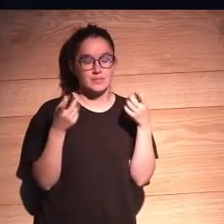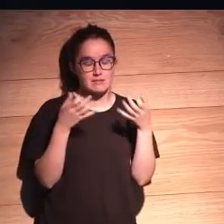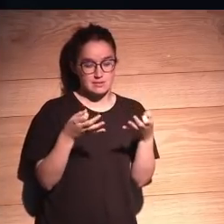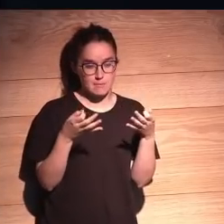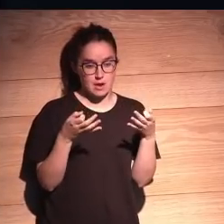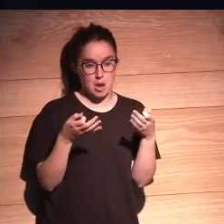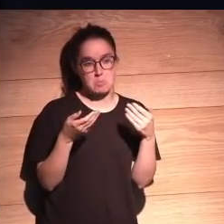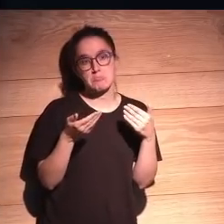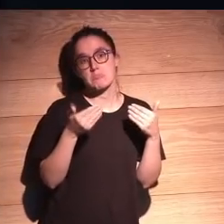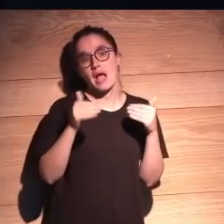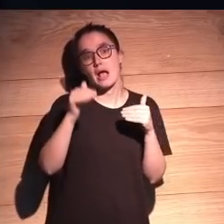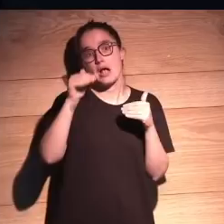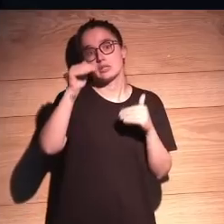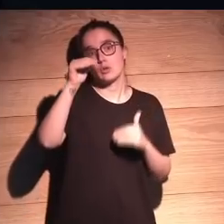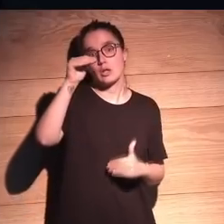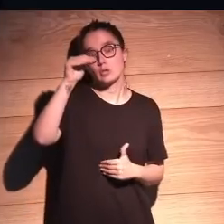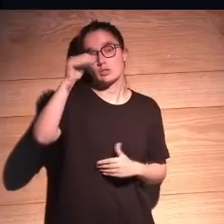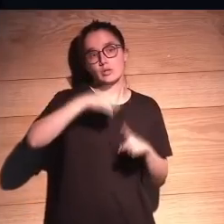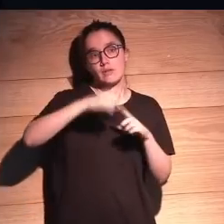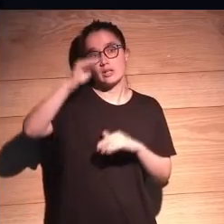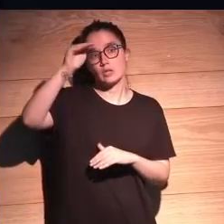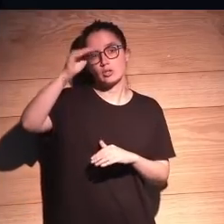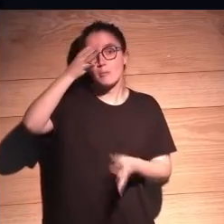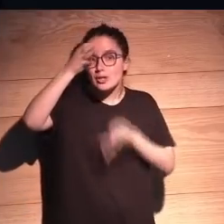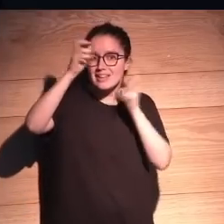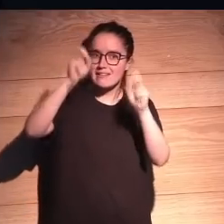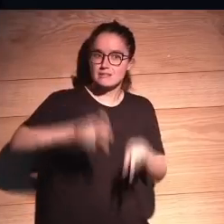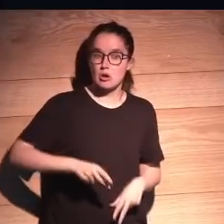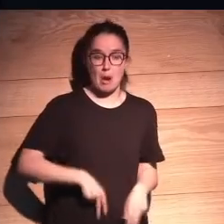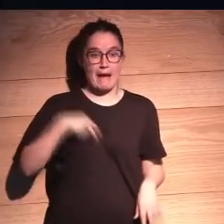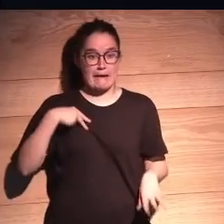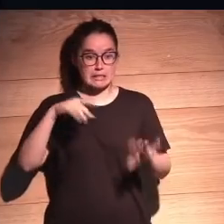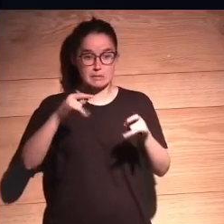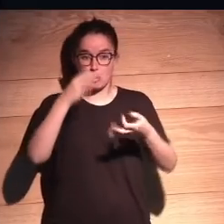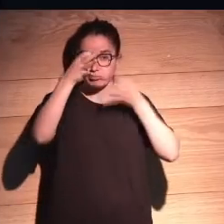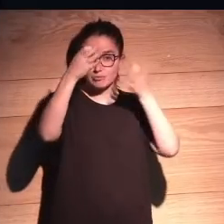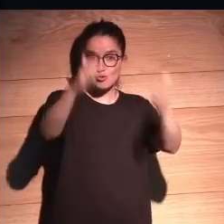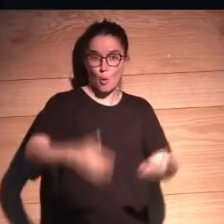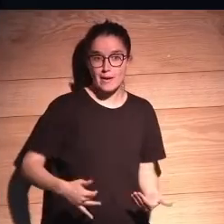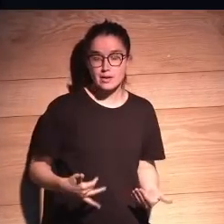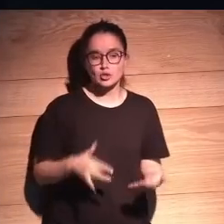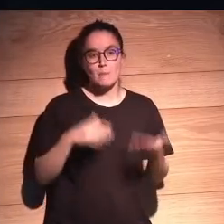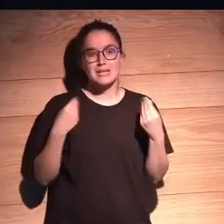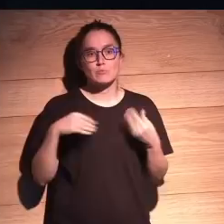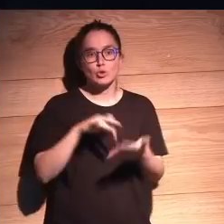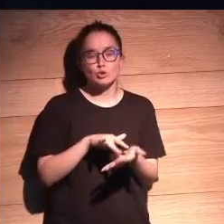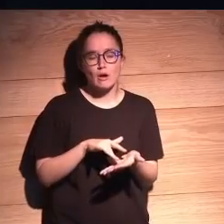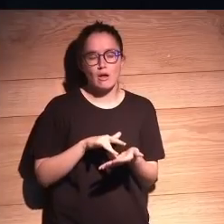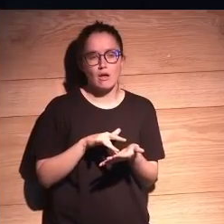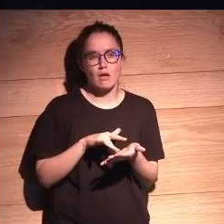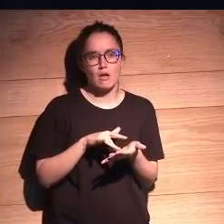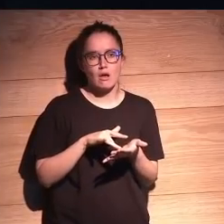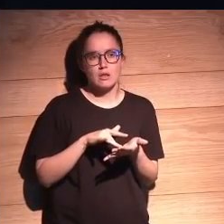siempre a ese nivel alto, alto, alto, alto sin bajar a la concreción de las leyes y eso mismo nos ha pasado en